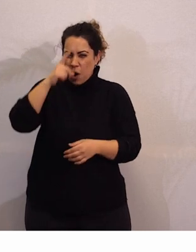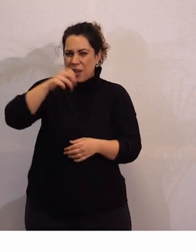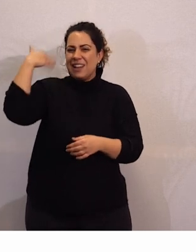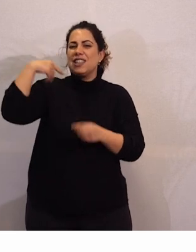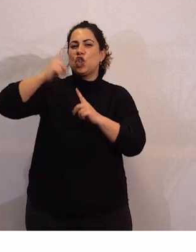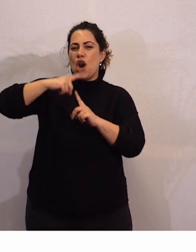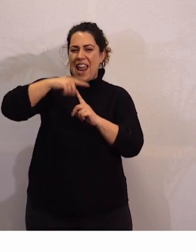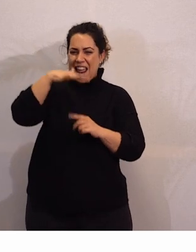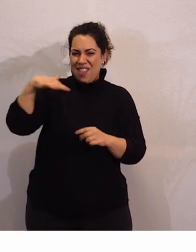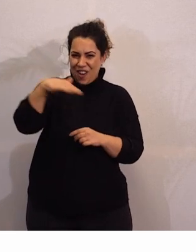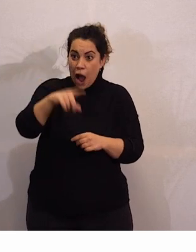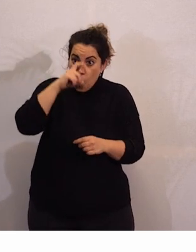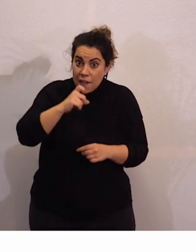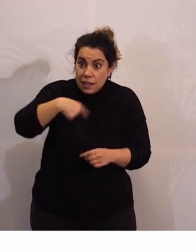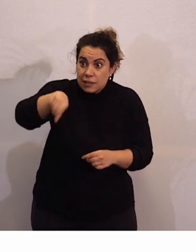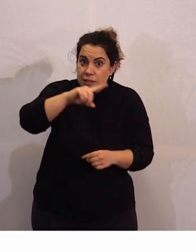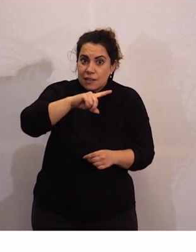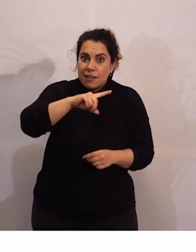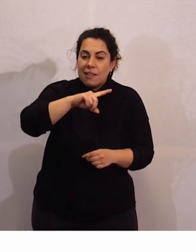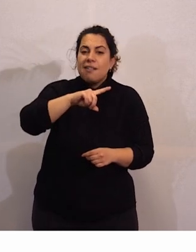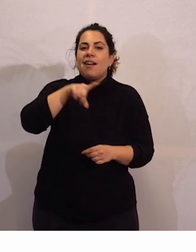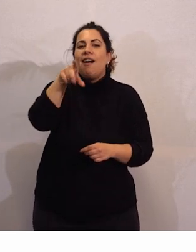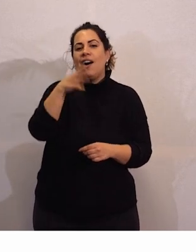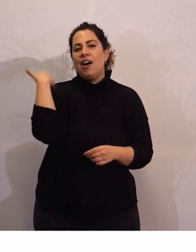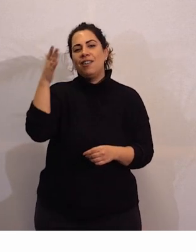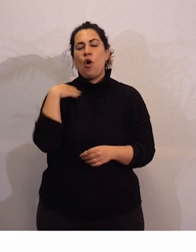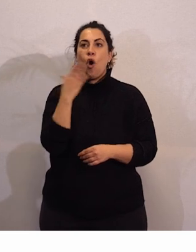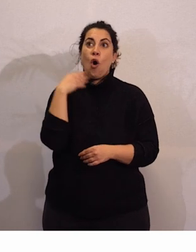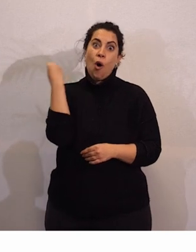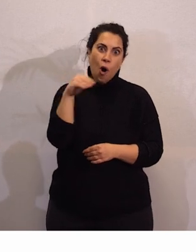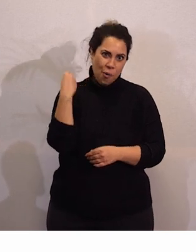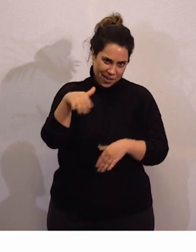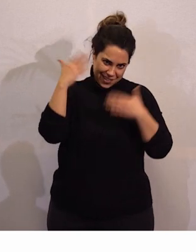¿Os acordáis que jóvenes éramos?